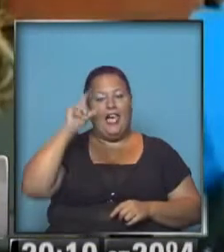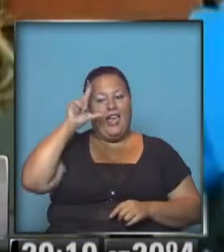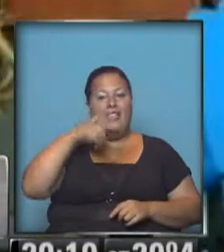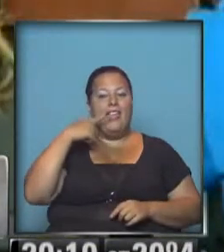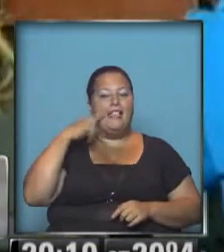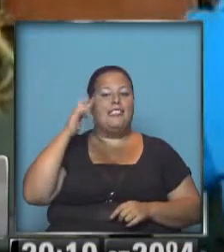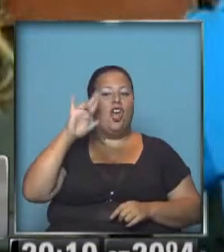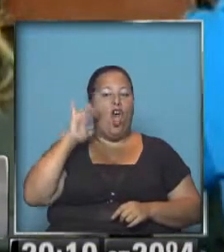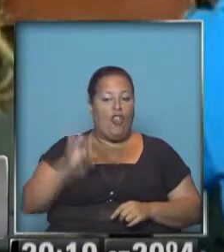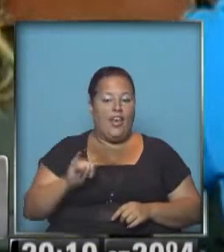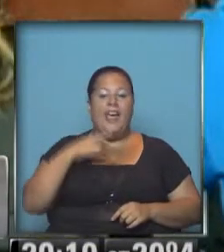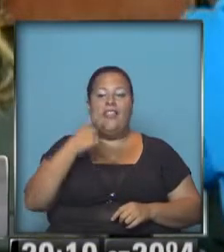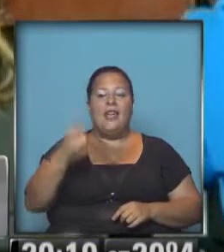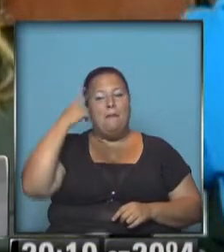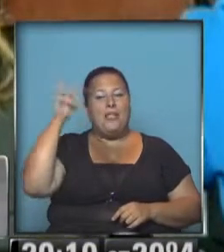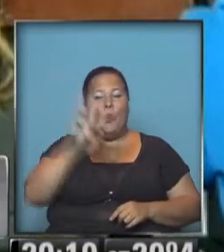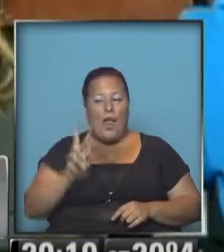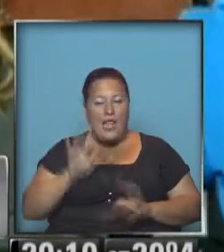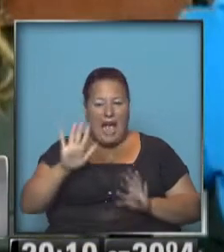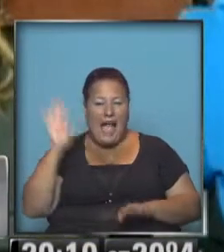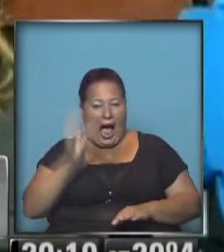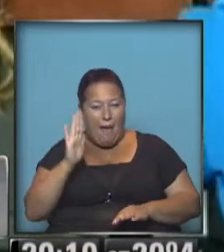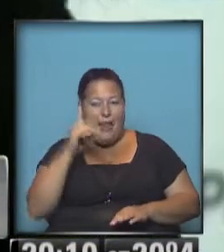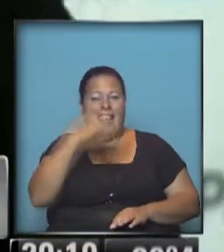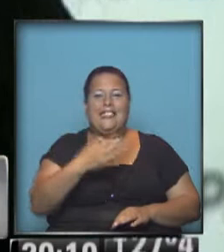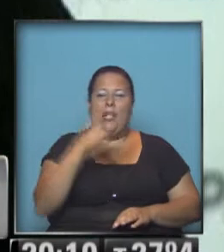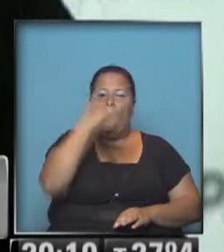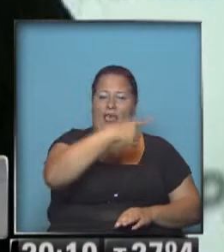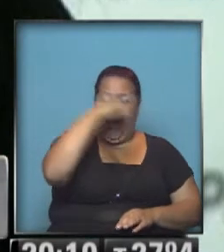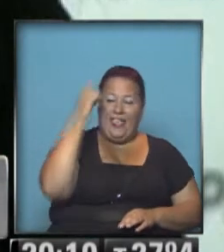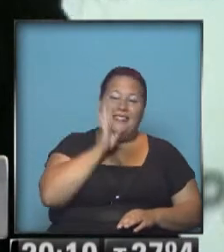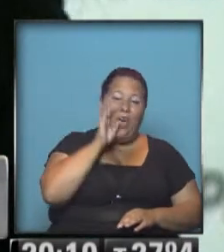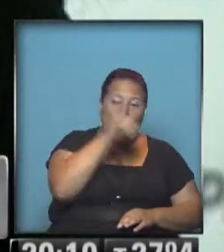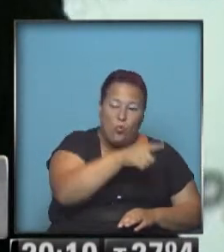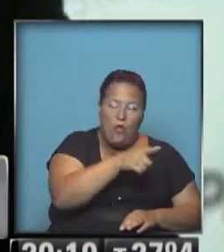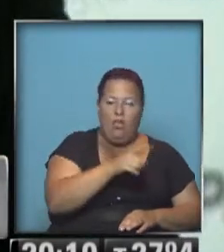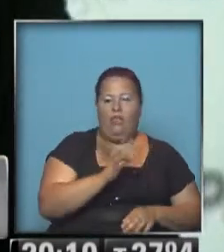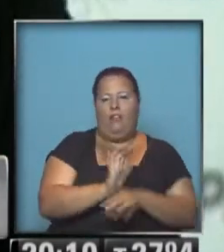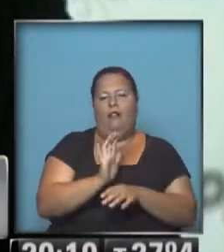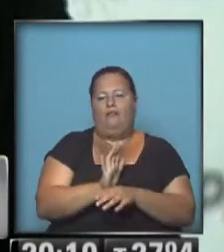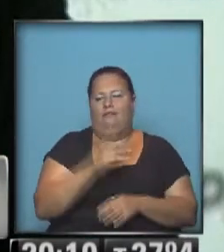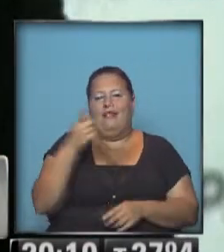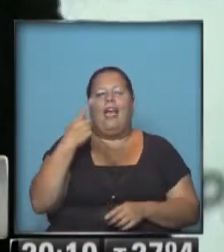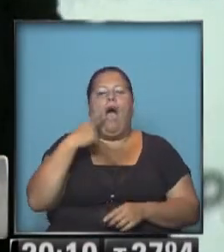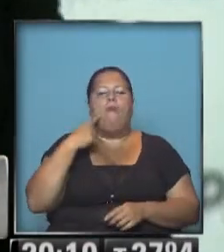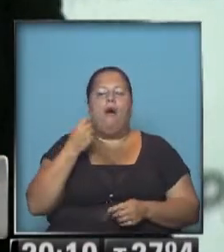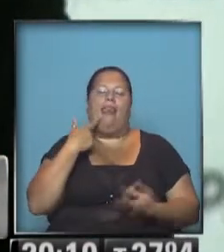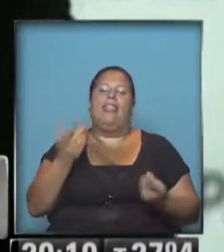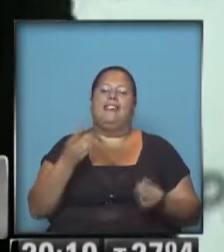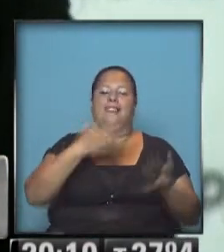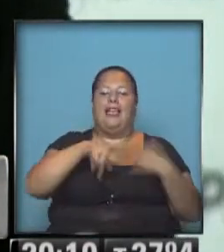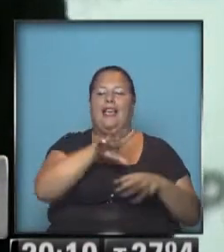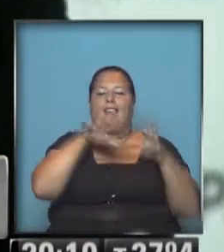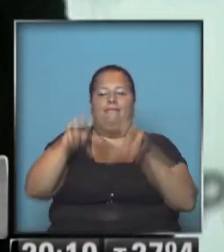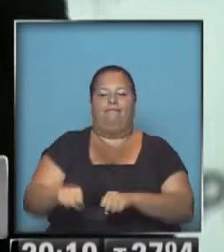destacó que considerar a Venezuela como una amenaza a la seguridad nacional de Estados Unidos solo pretende justificar el